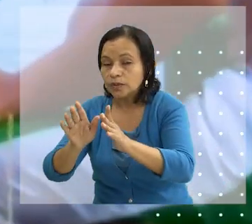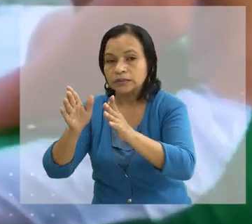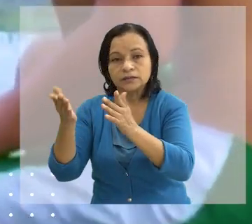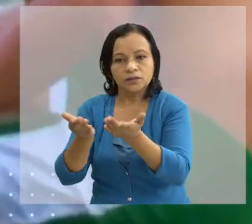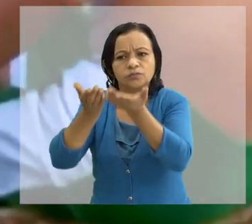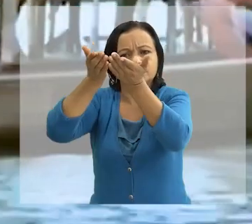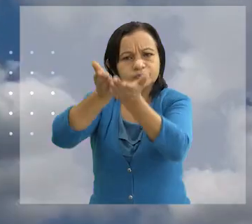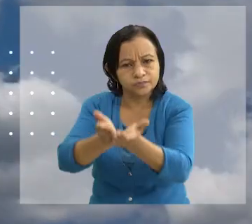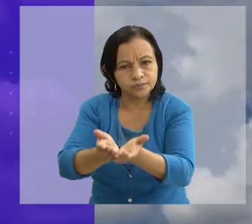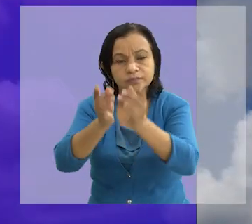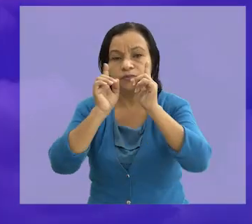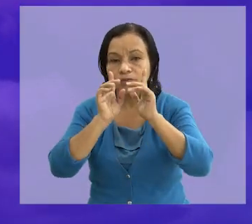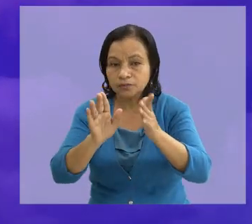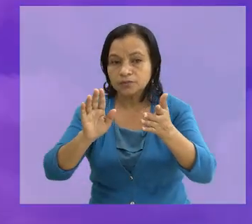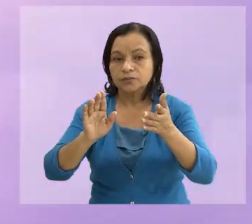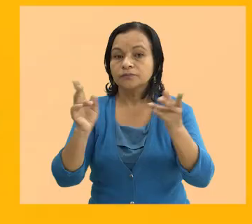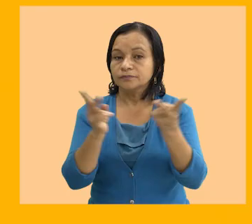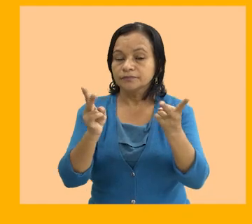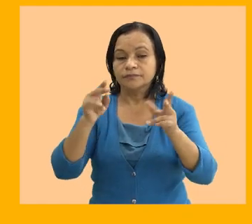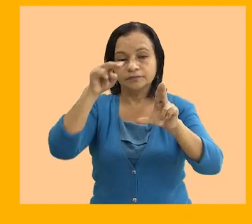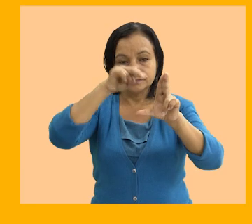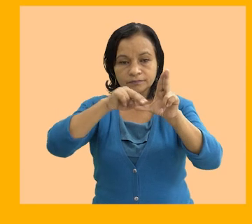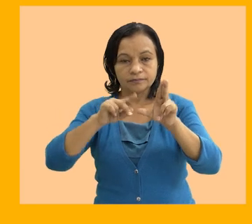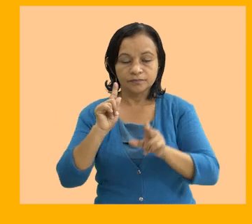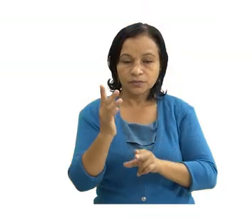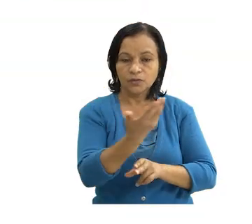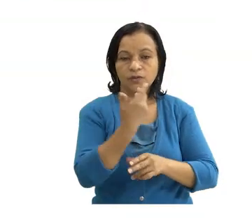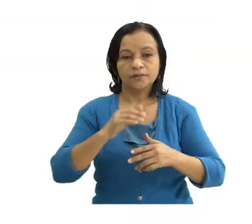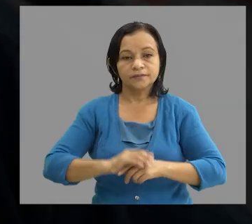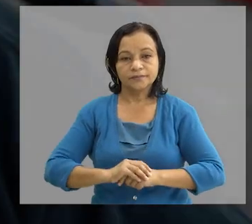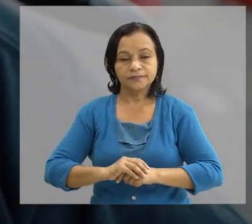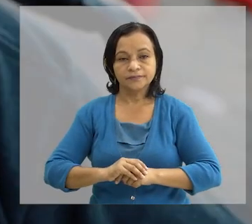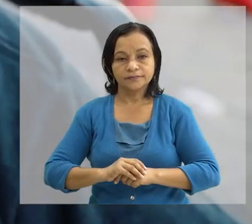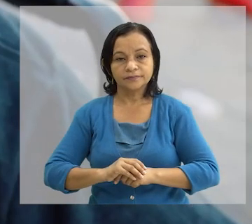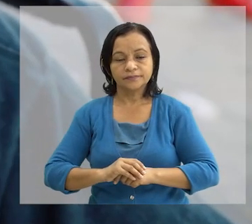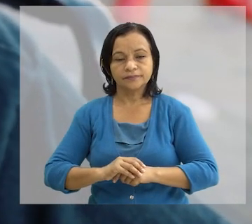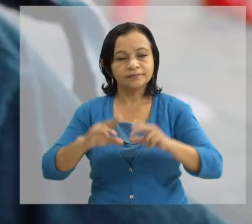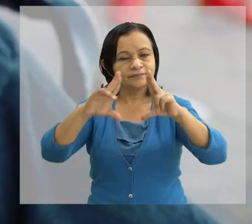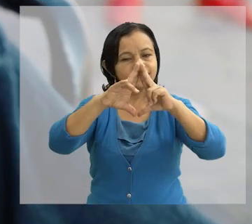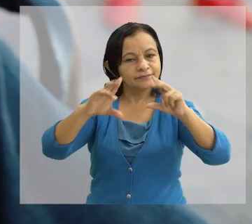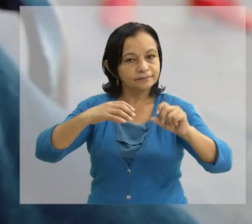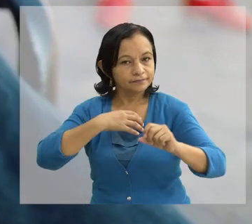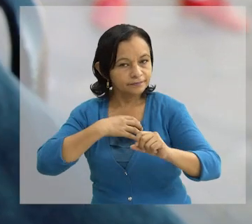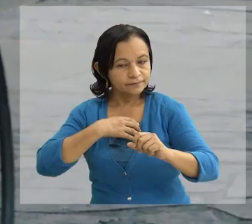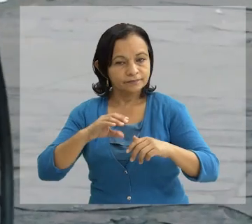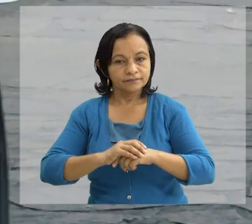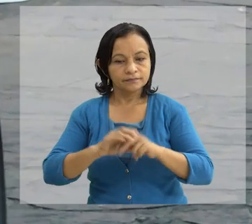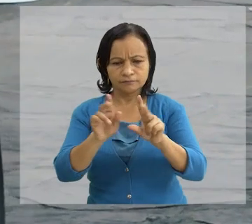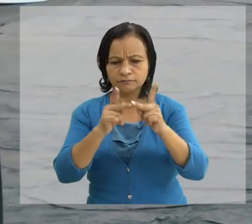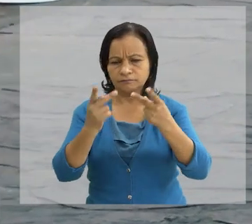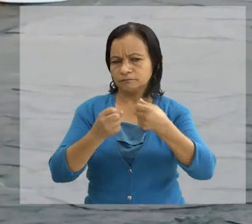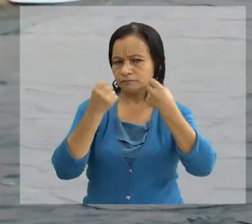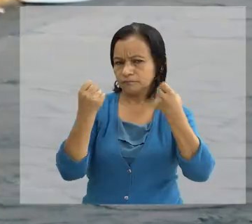posibilidad de marejadas Prevenir es vivir, Sinapred somos todos Somos Nicaragua Un